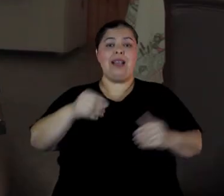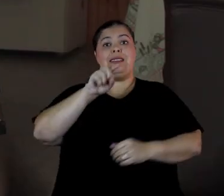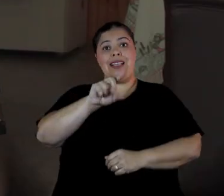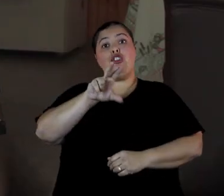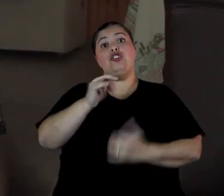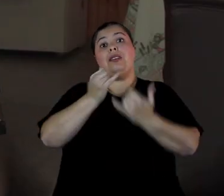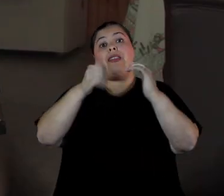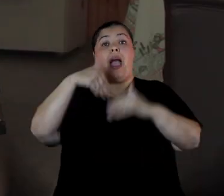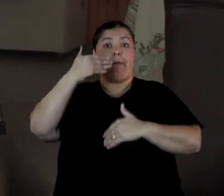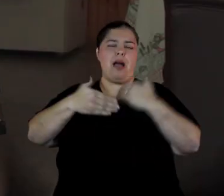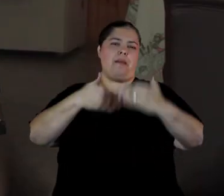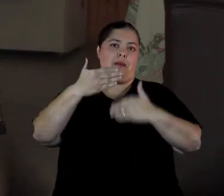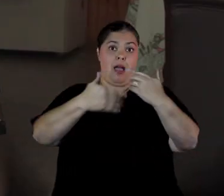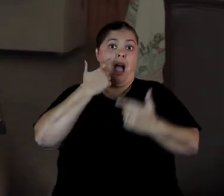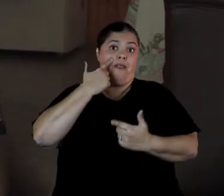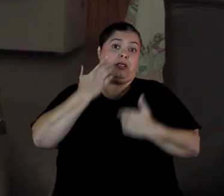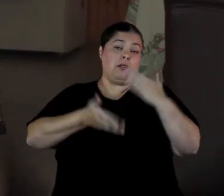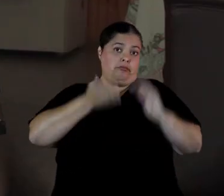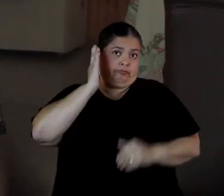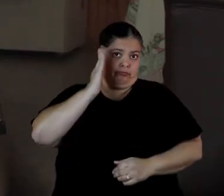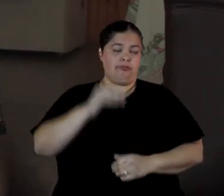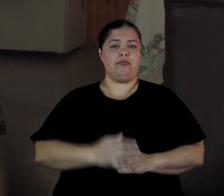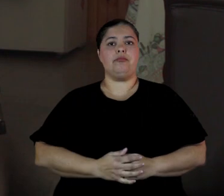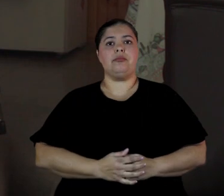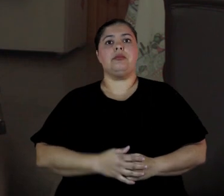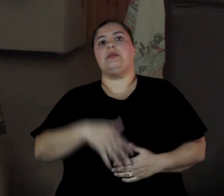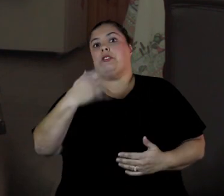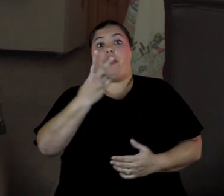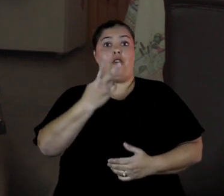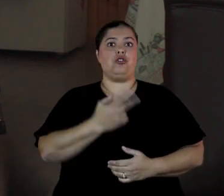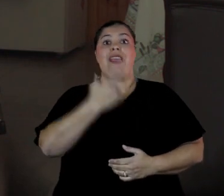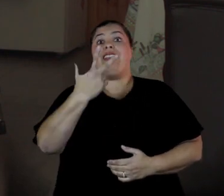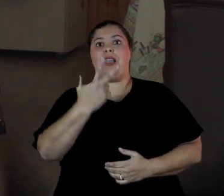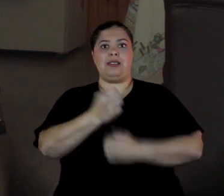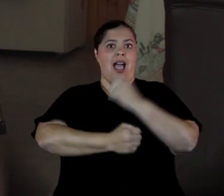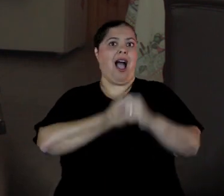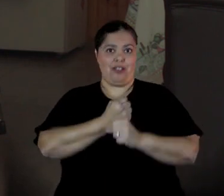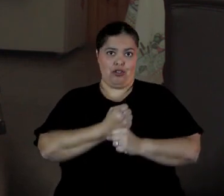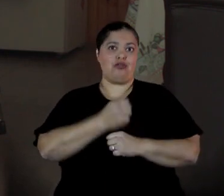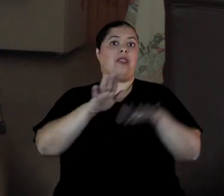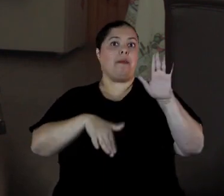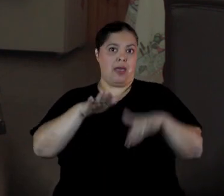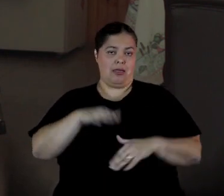a veces con unos dos, tres años con expedientes de violencia, por ejemplo.